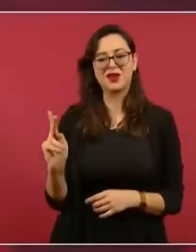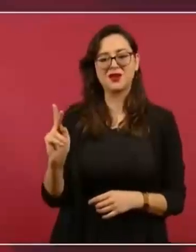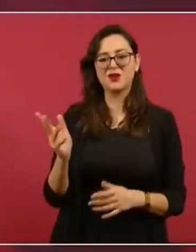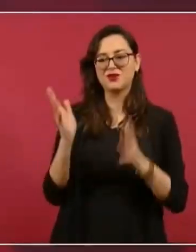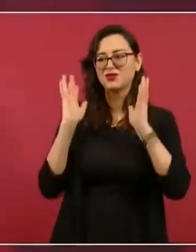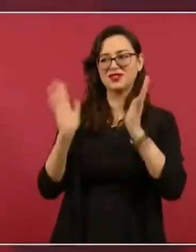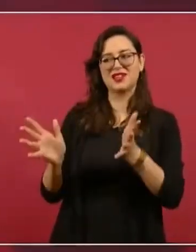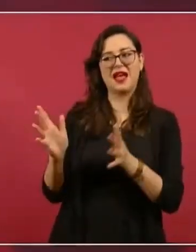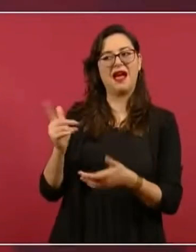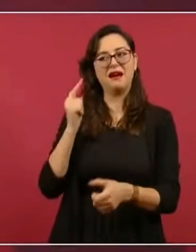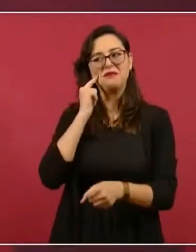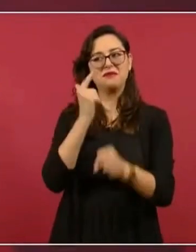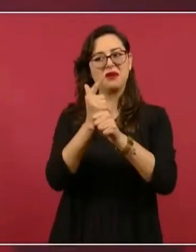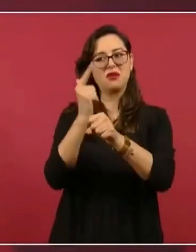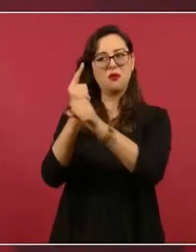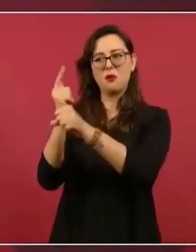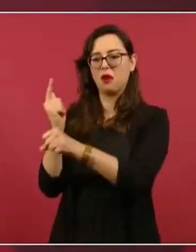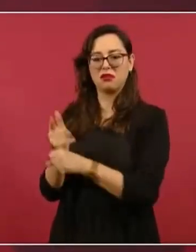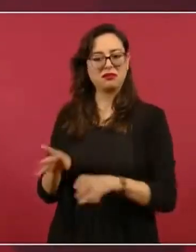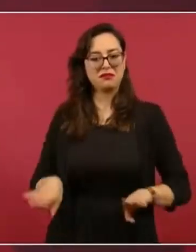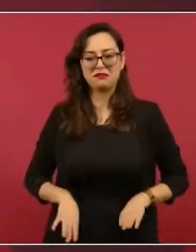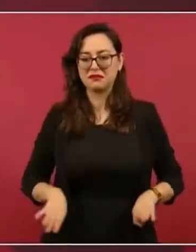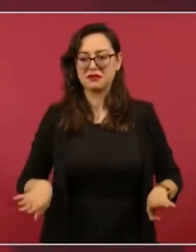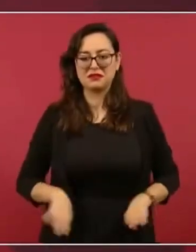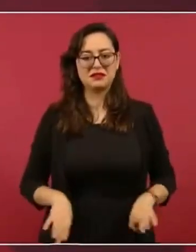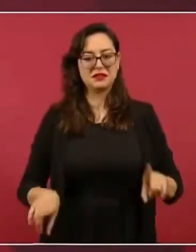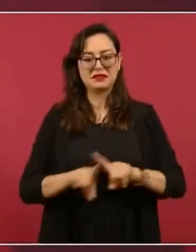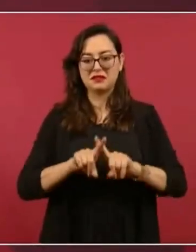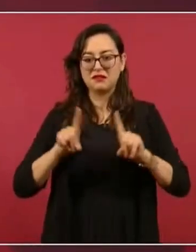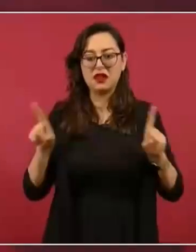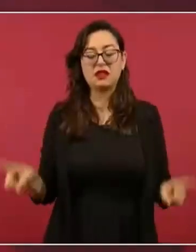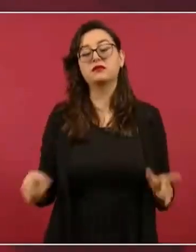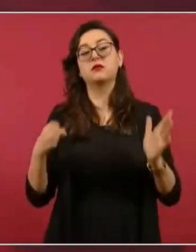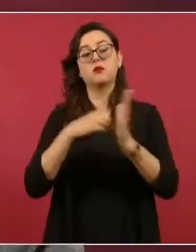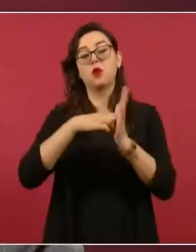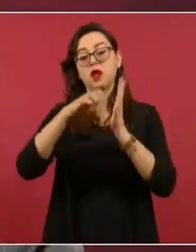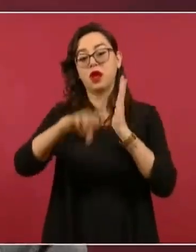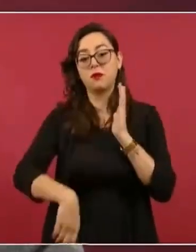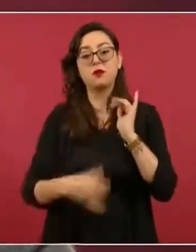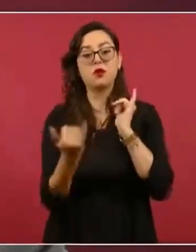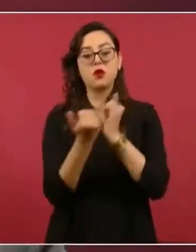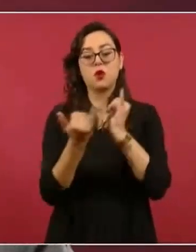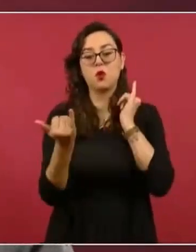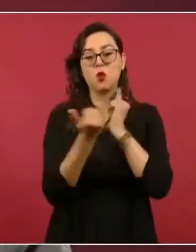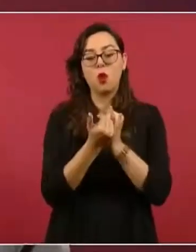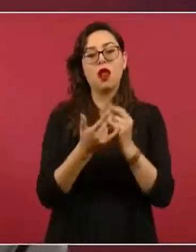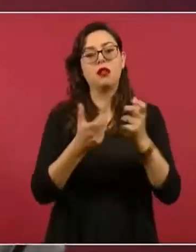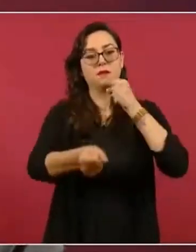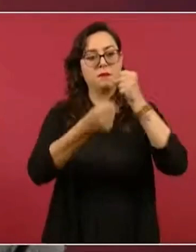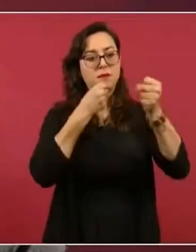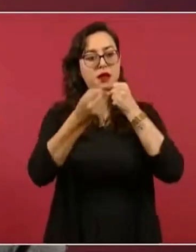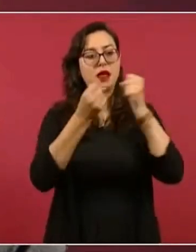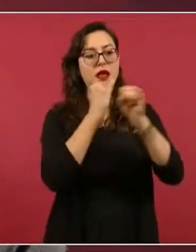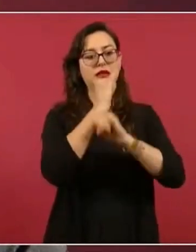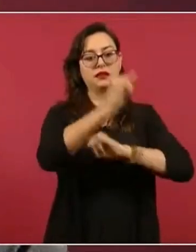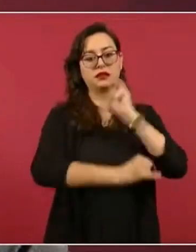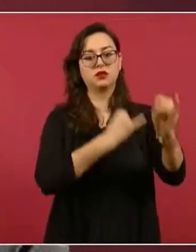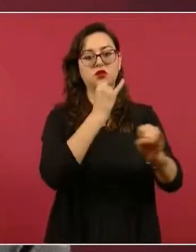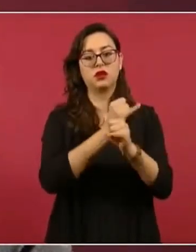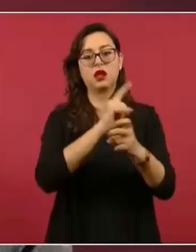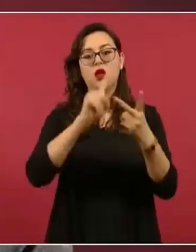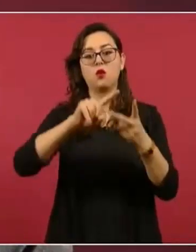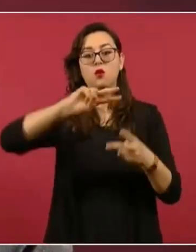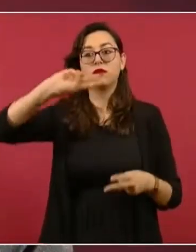infalibles la prensa internacional, las universidades del extranjero,